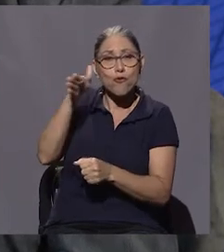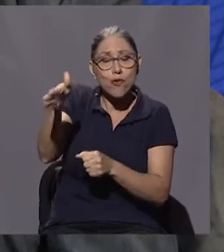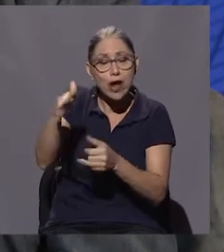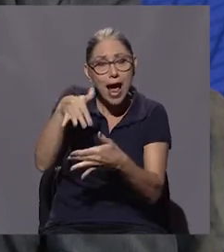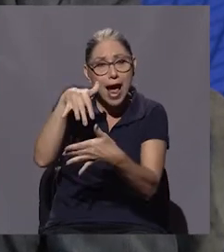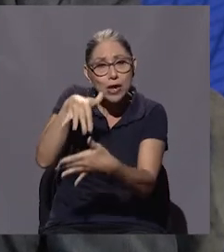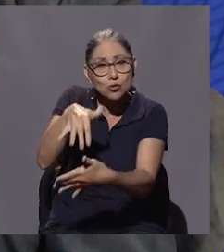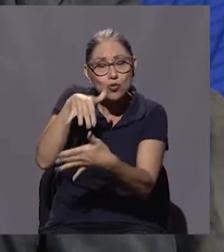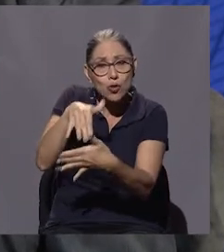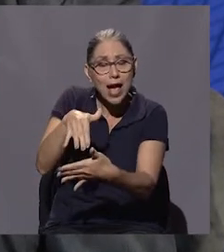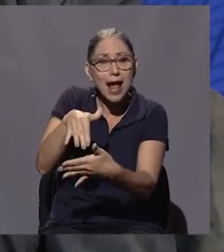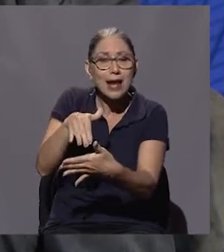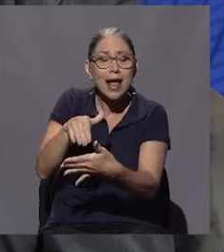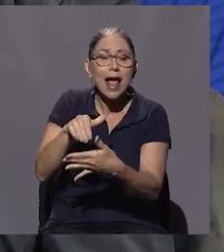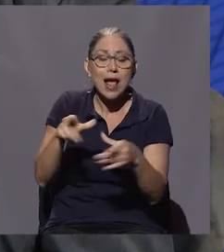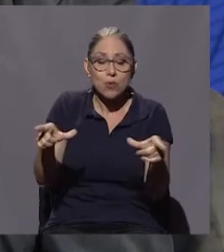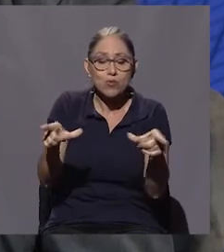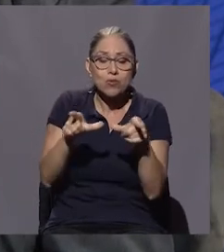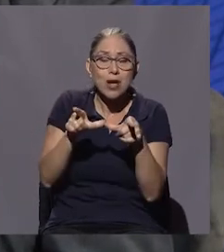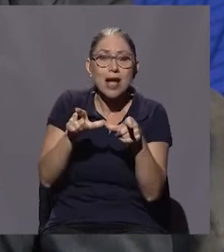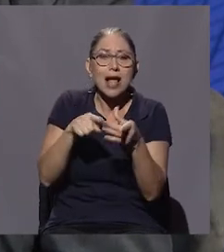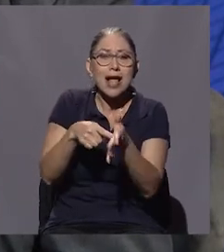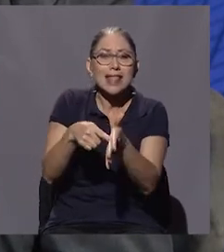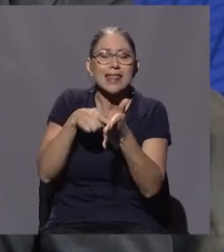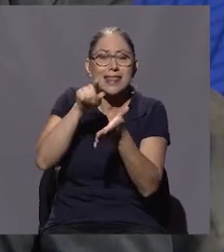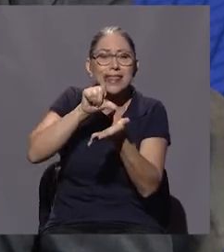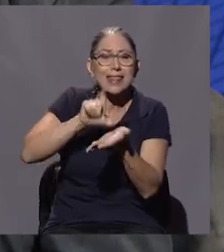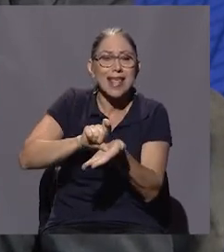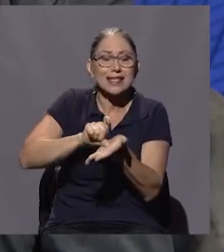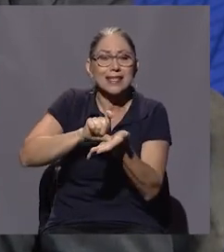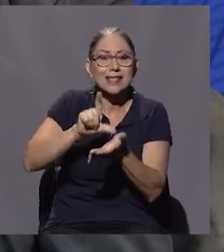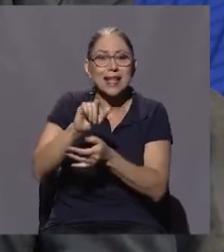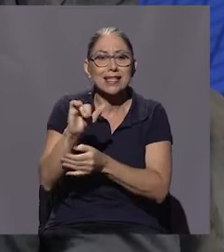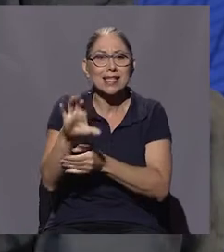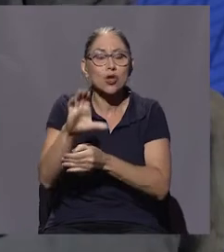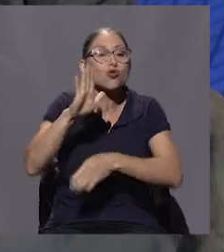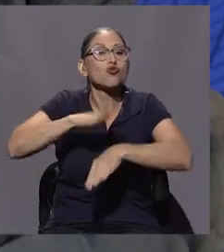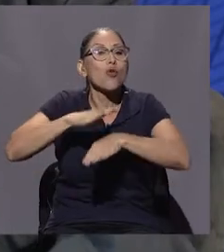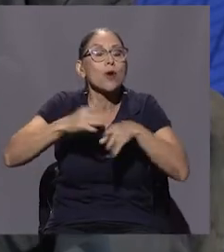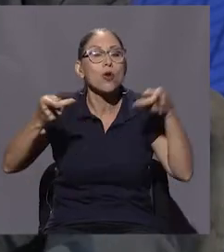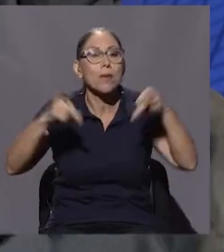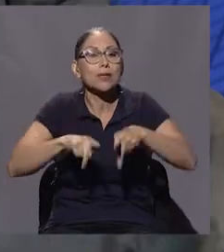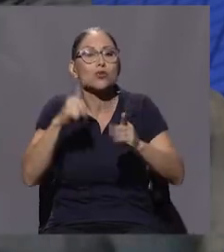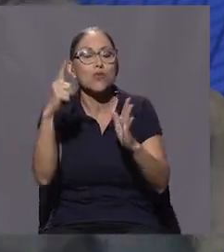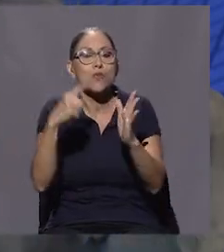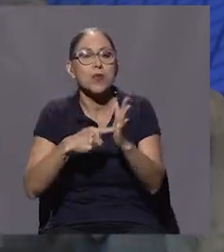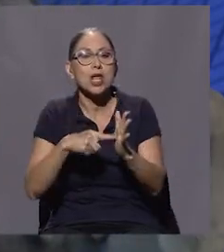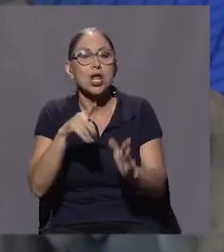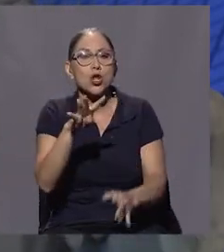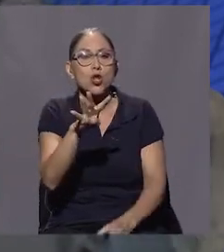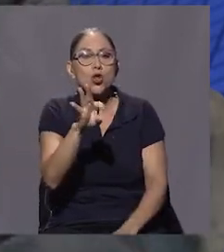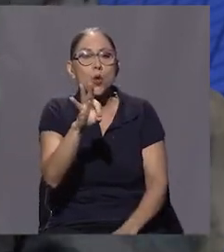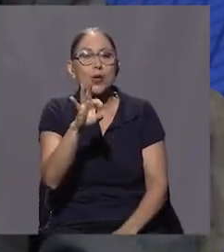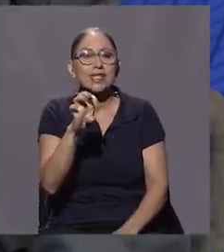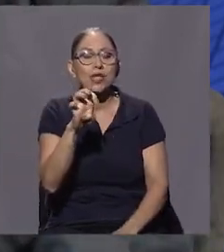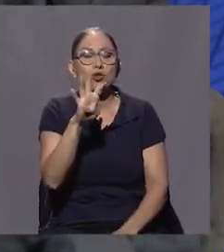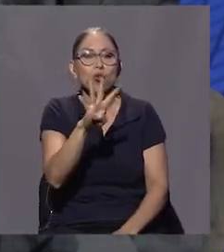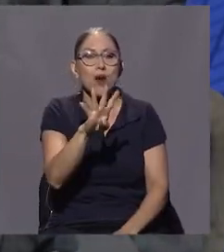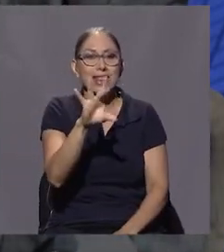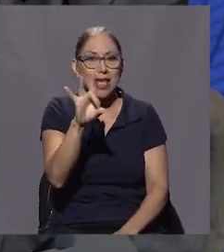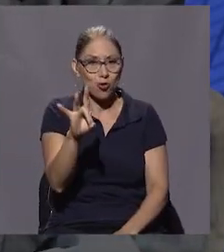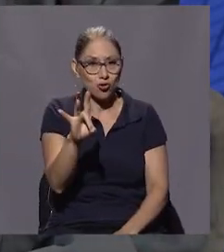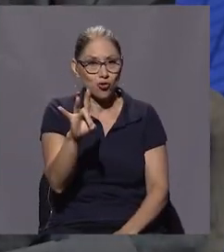aquí en la Universidad de Costa Rica sobre los hechos de 1948, y estoy hablándole que aquella idea la tuve en